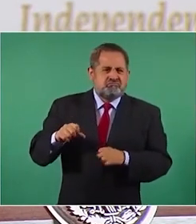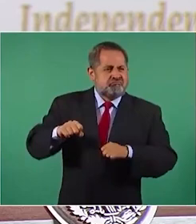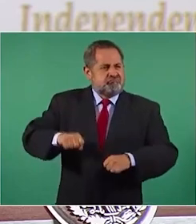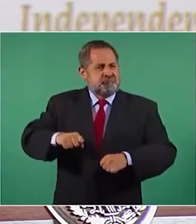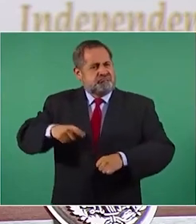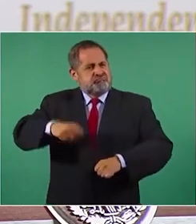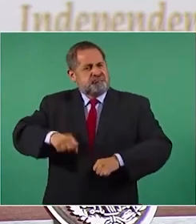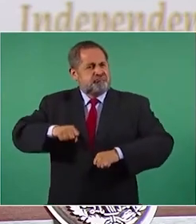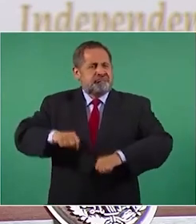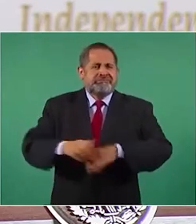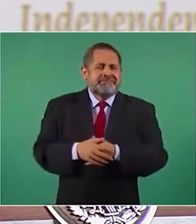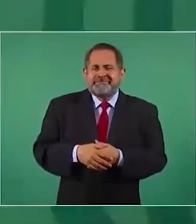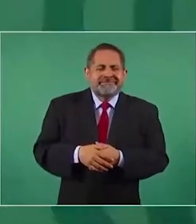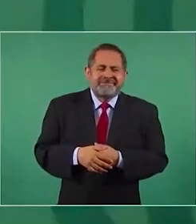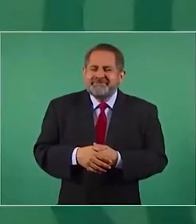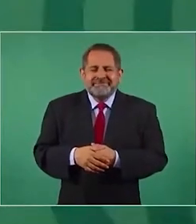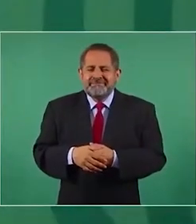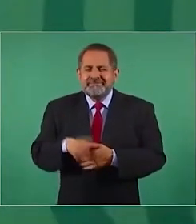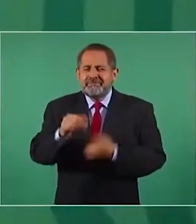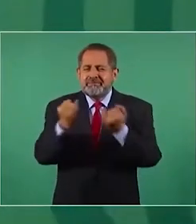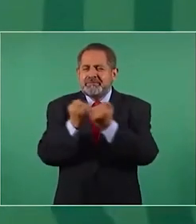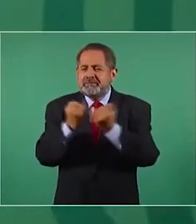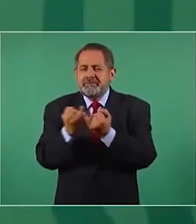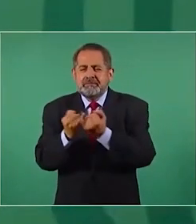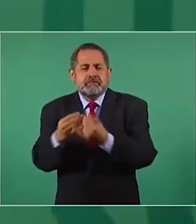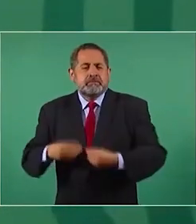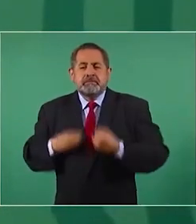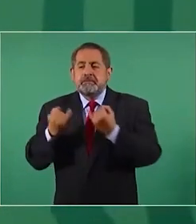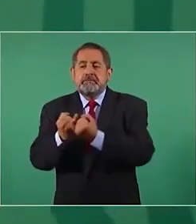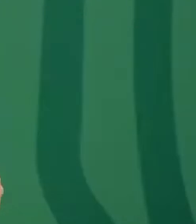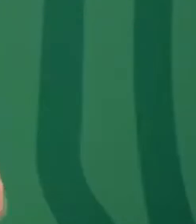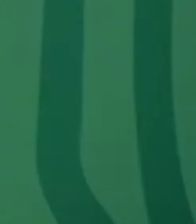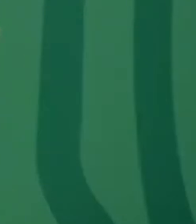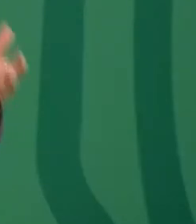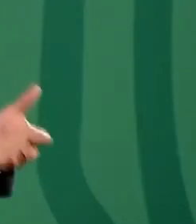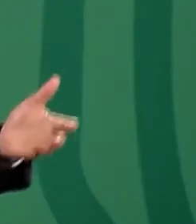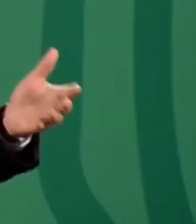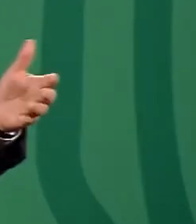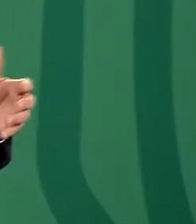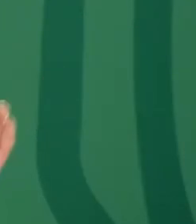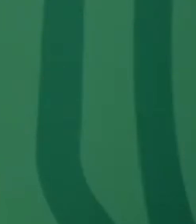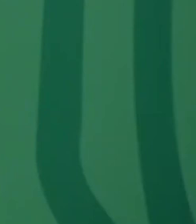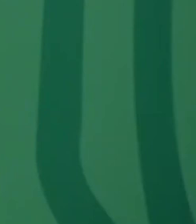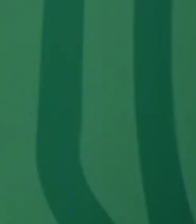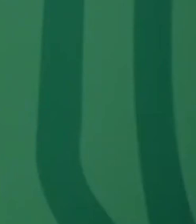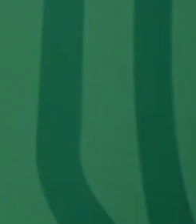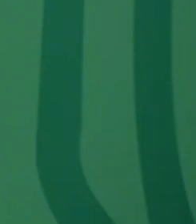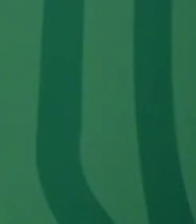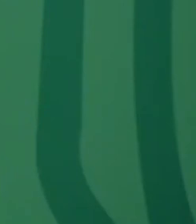no vive como los dueños del Universal. Para ser claros, pues,